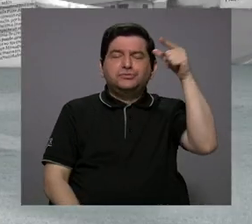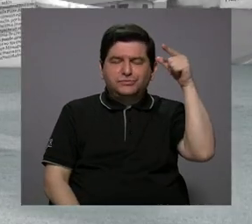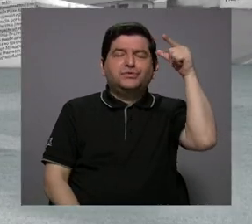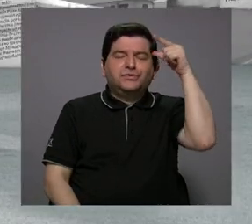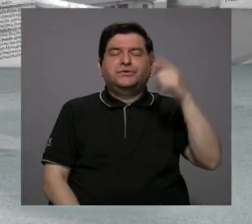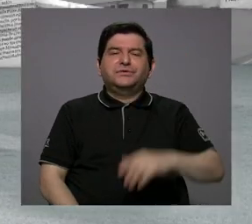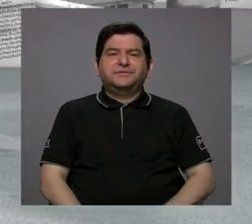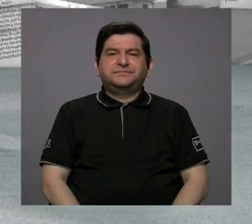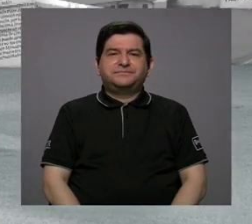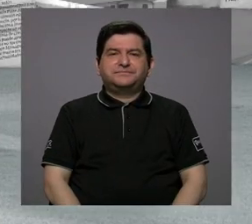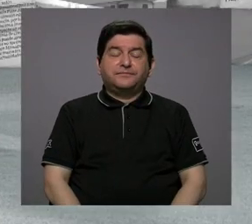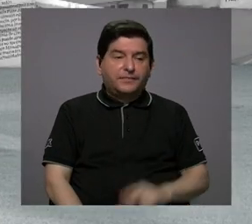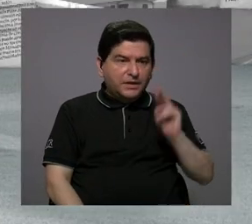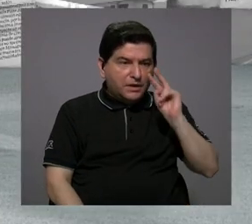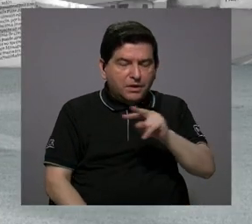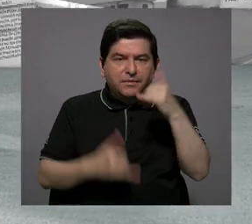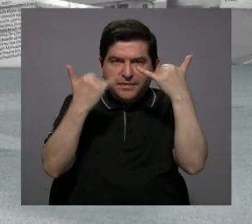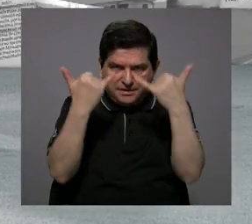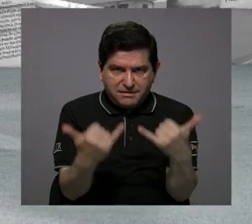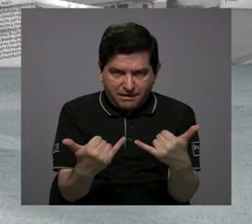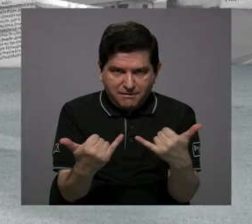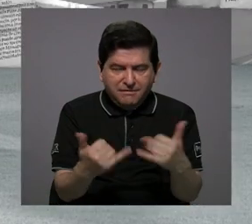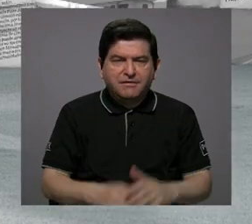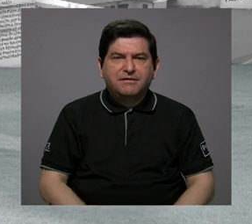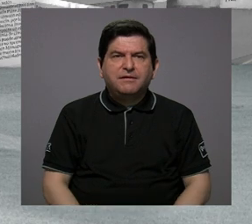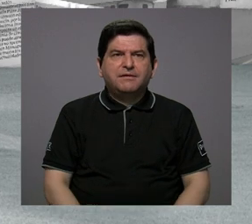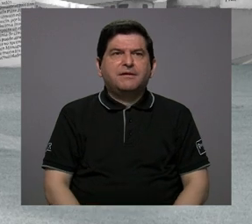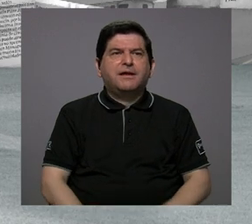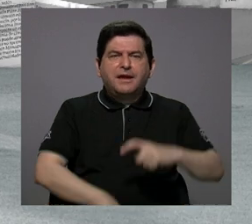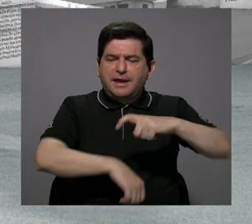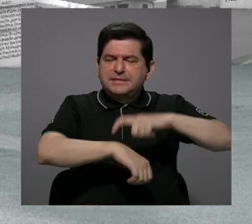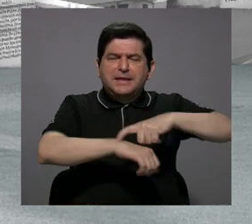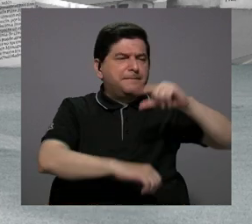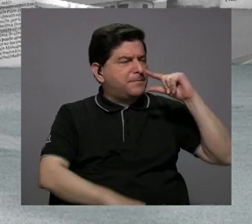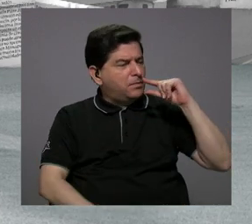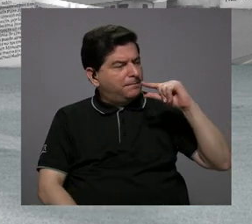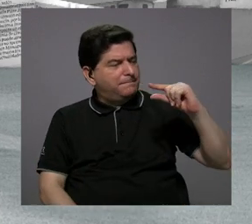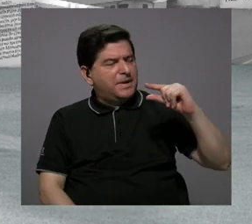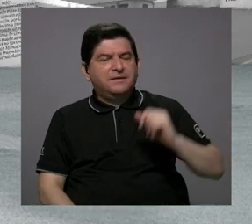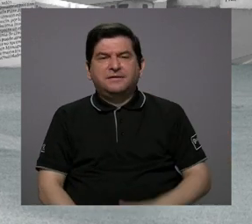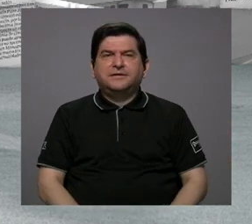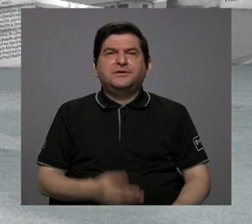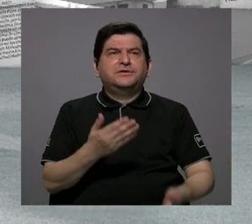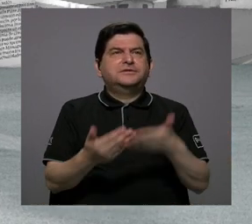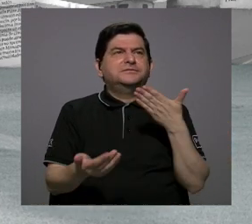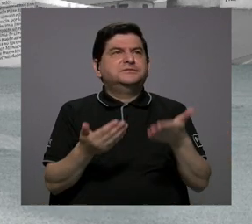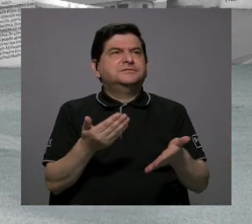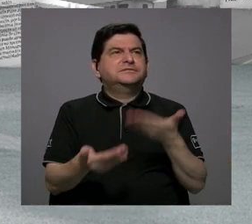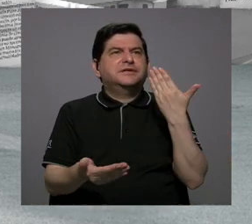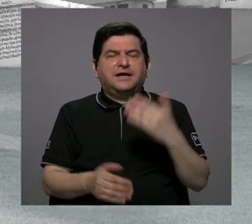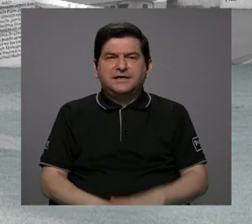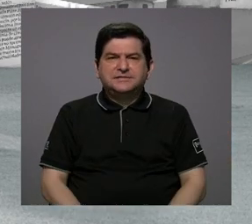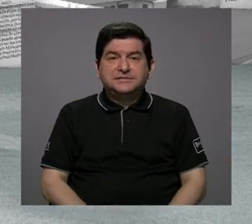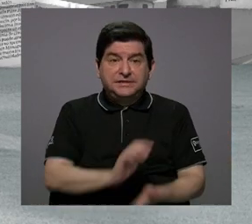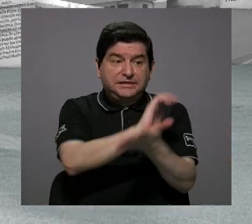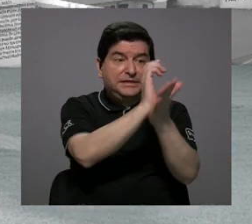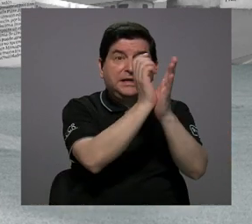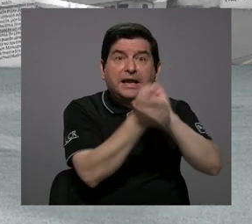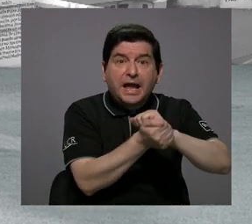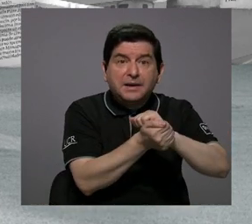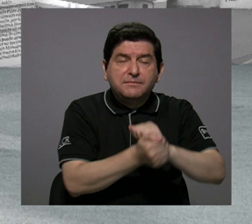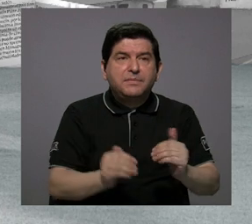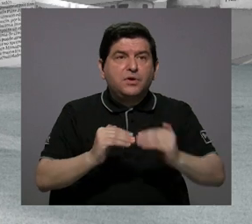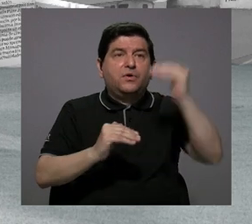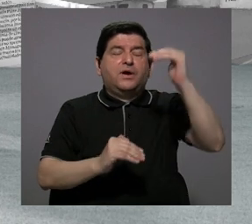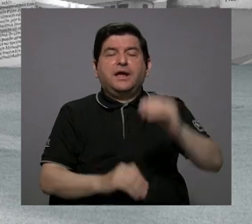porque hemos observado como en un lapso muy corto prácticamente ha habido cambios en